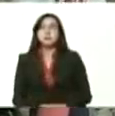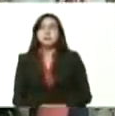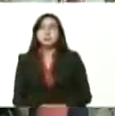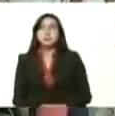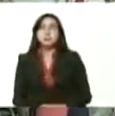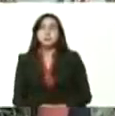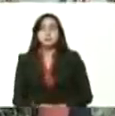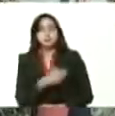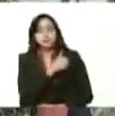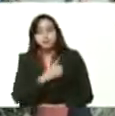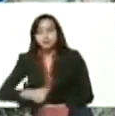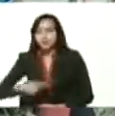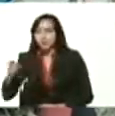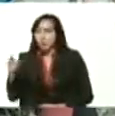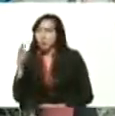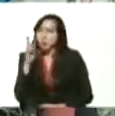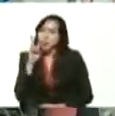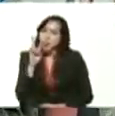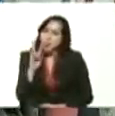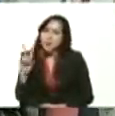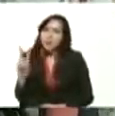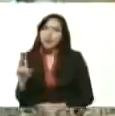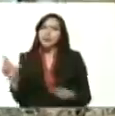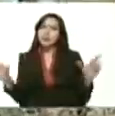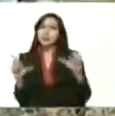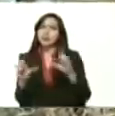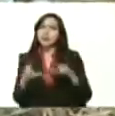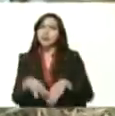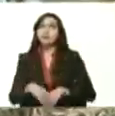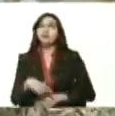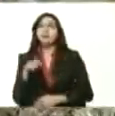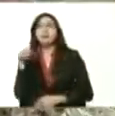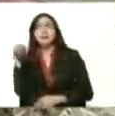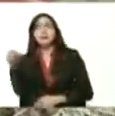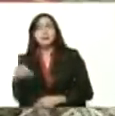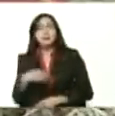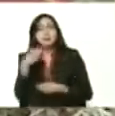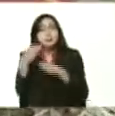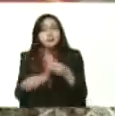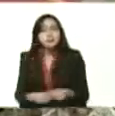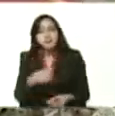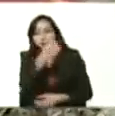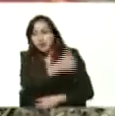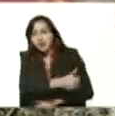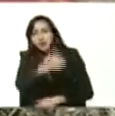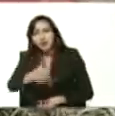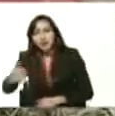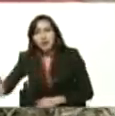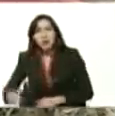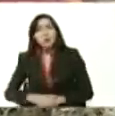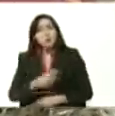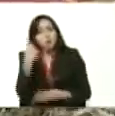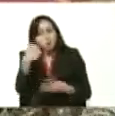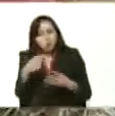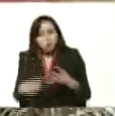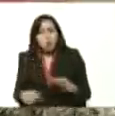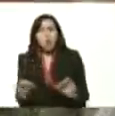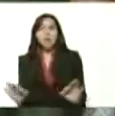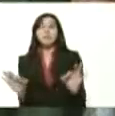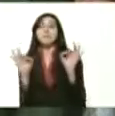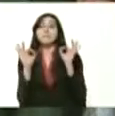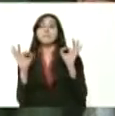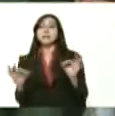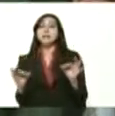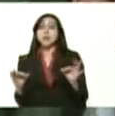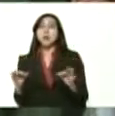como usted puede observar hay para cada uno de los rubros específicos